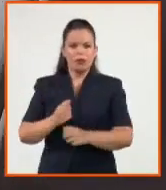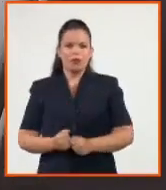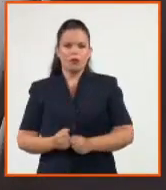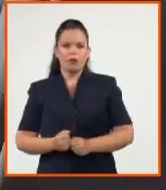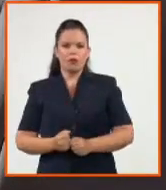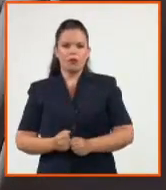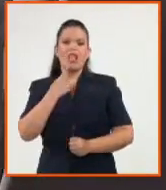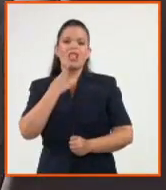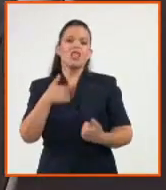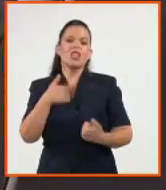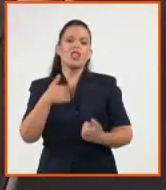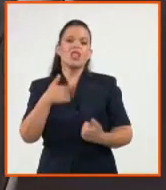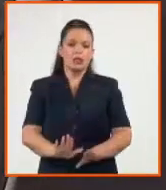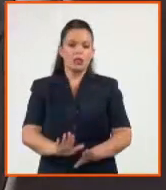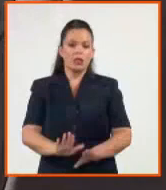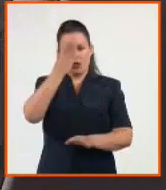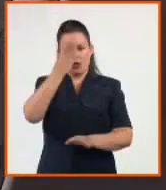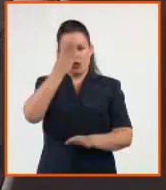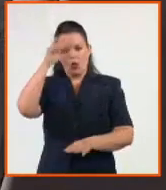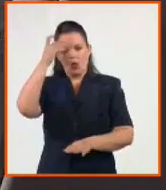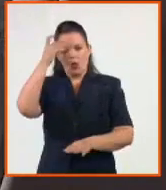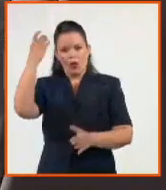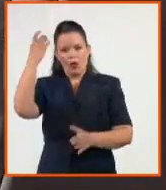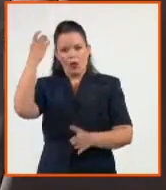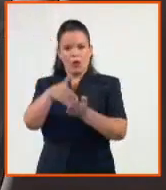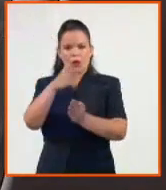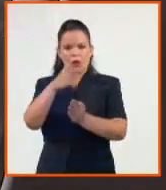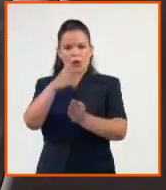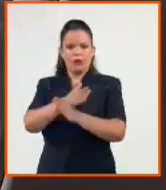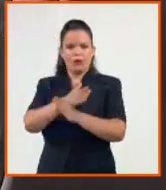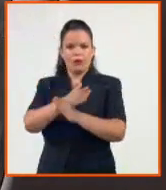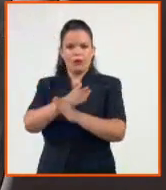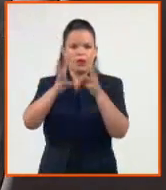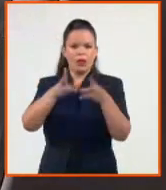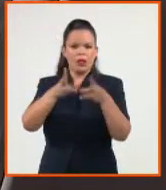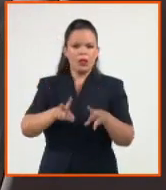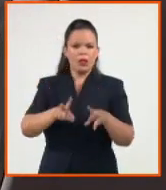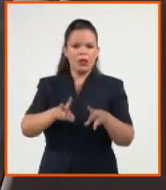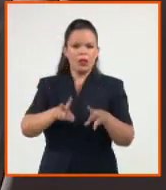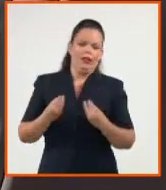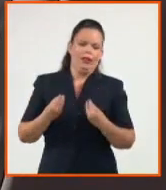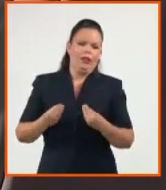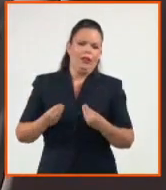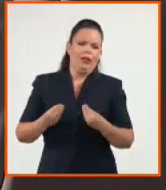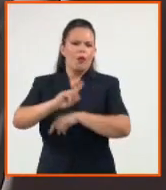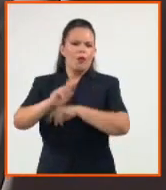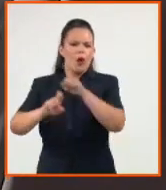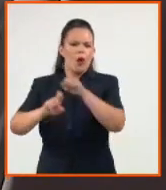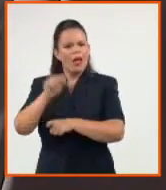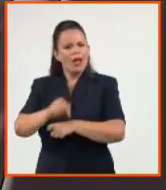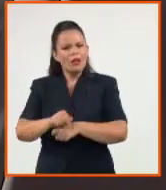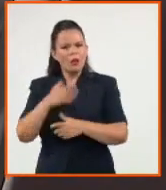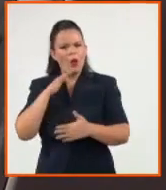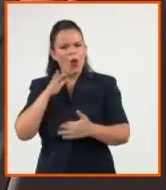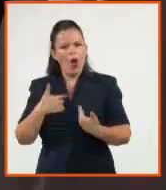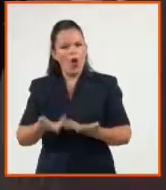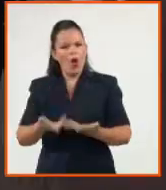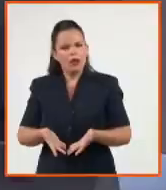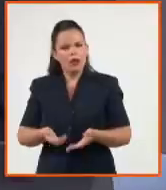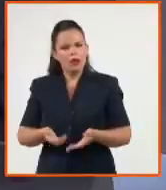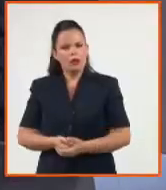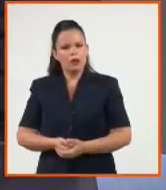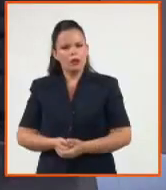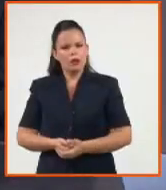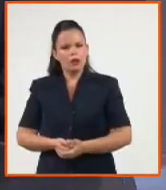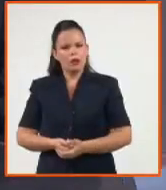internet. ¿Es esto exclusivo de Cuba? ¿Existen legislaciones internacionales? ¿No hay un debate internacional sobre este tema? Mira, el término censura aparece muy rápido